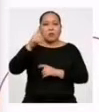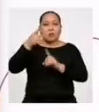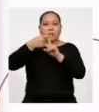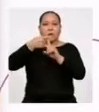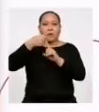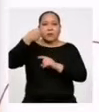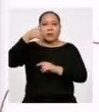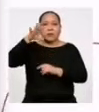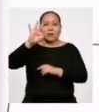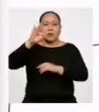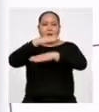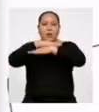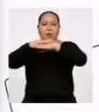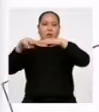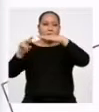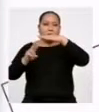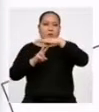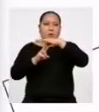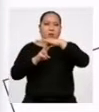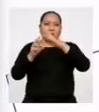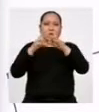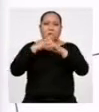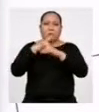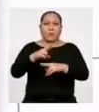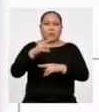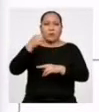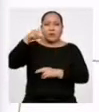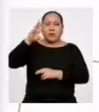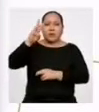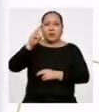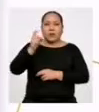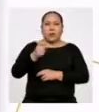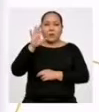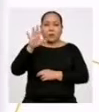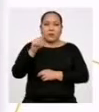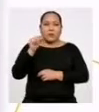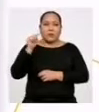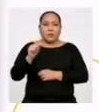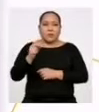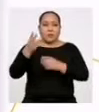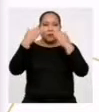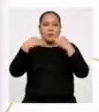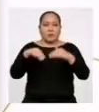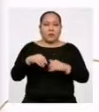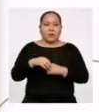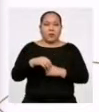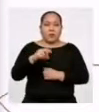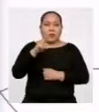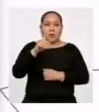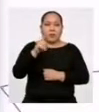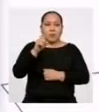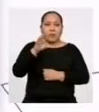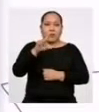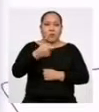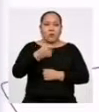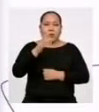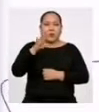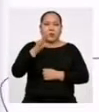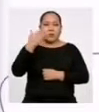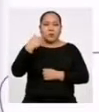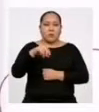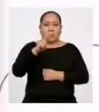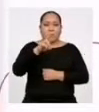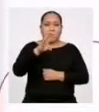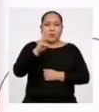dividido entre 2, que da 16,5. La del segundo era 21,5. Y la del